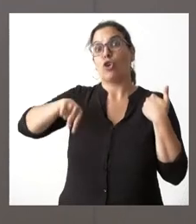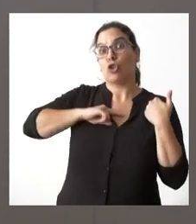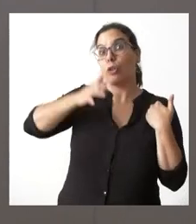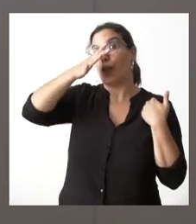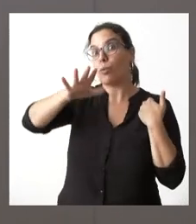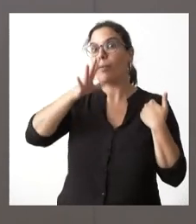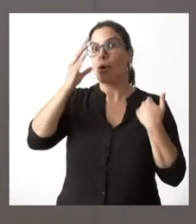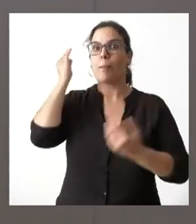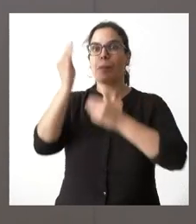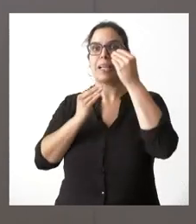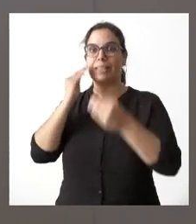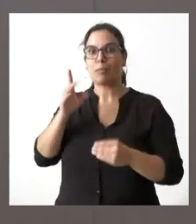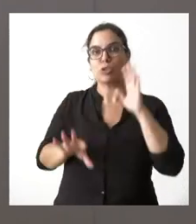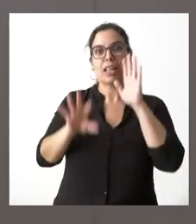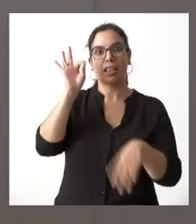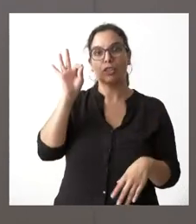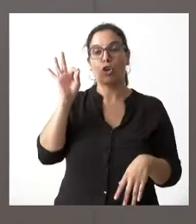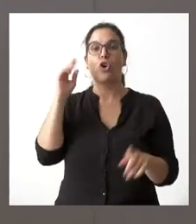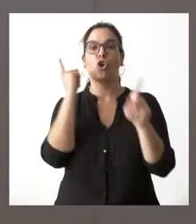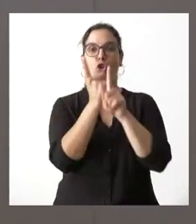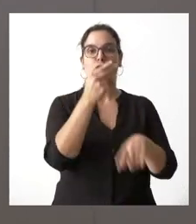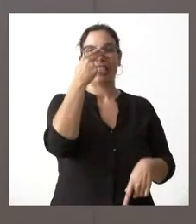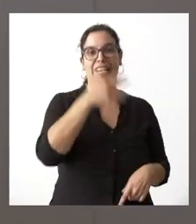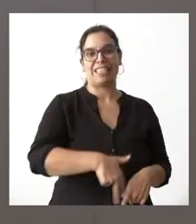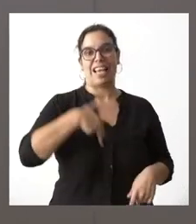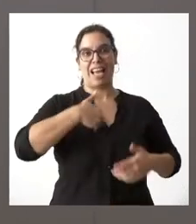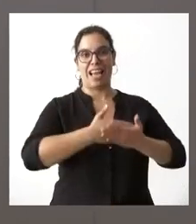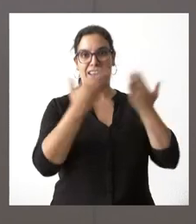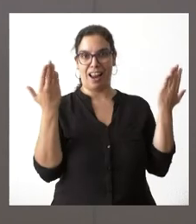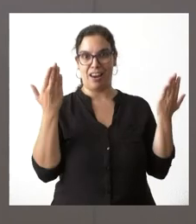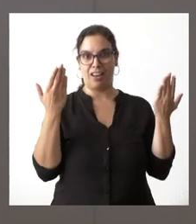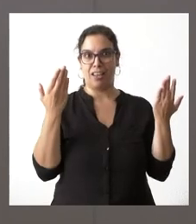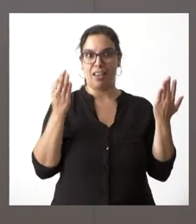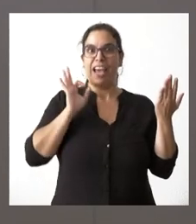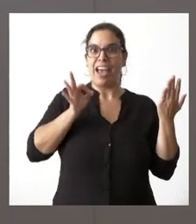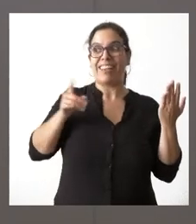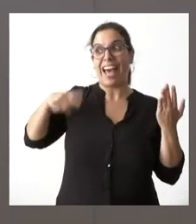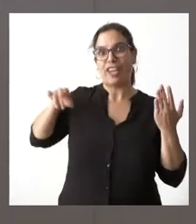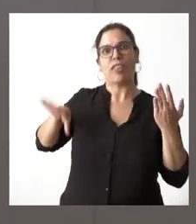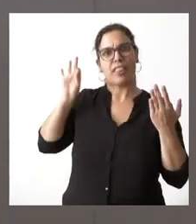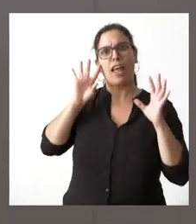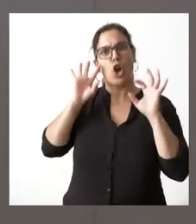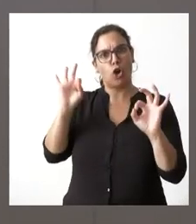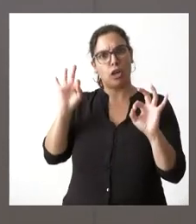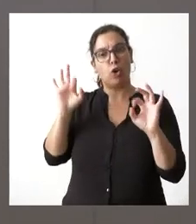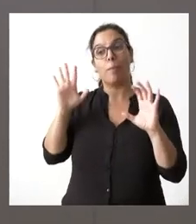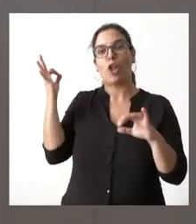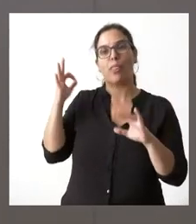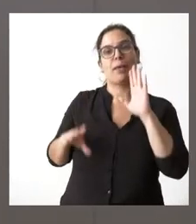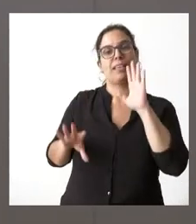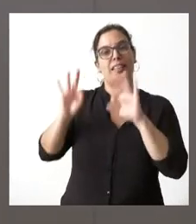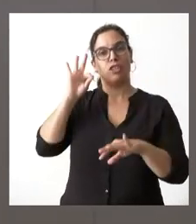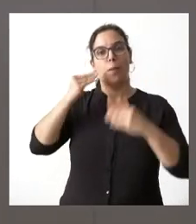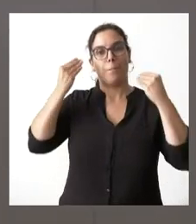de esa competencia contra el interés general y lo pensamos no Castilla y León el resto de las comunidades autónomas donde existe más presencia del lobo